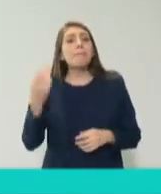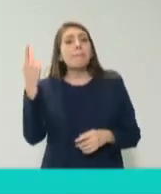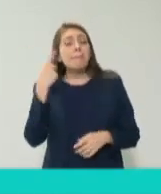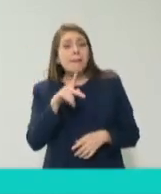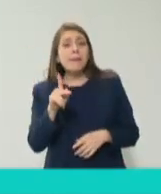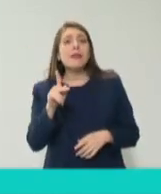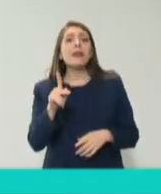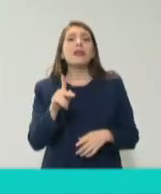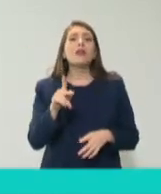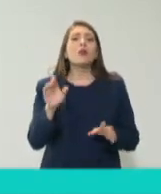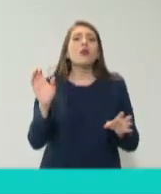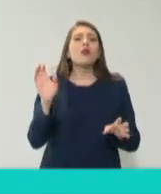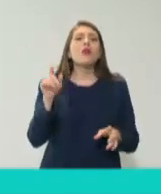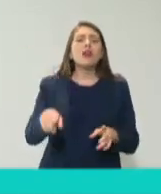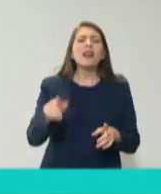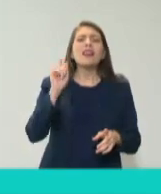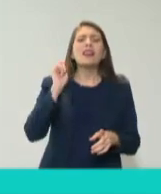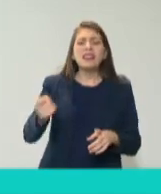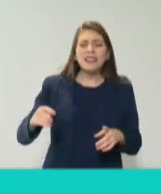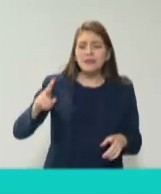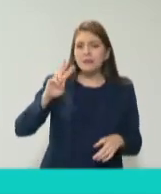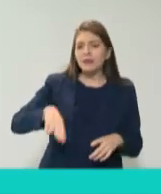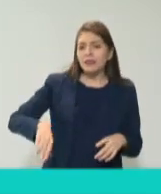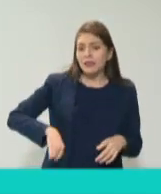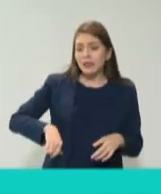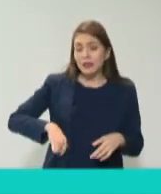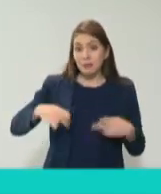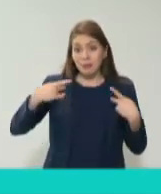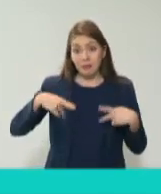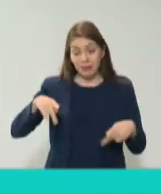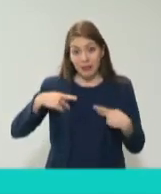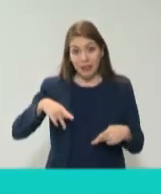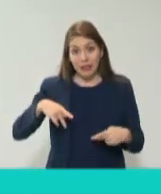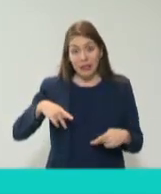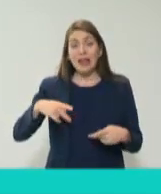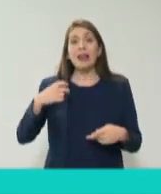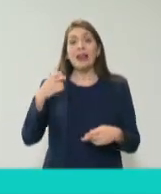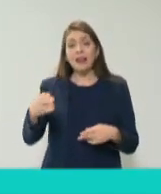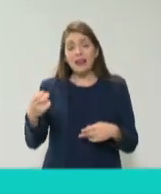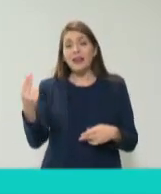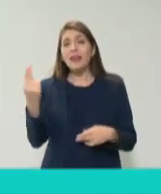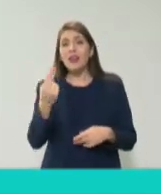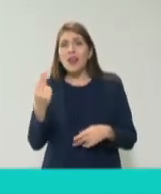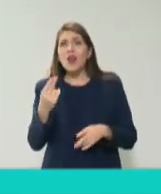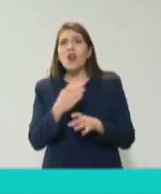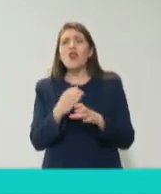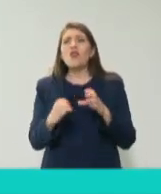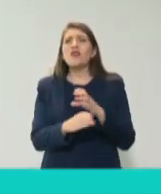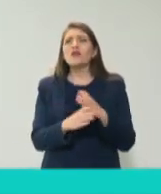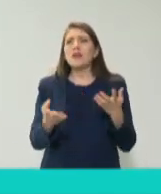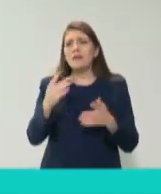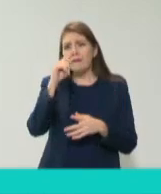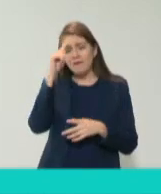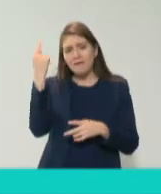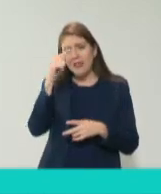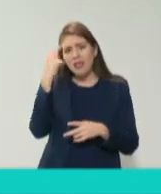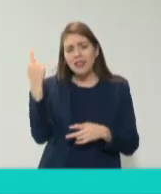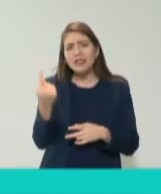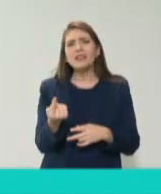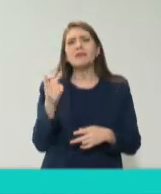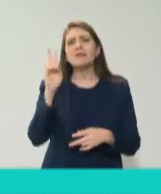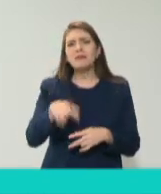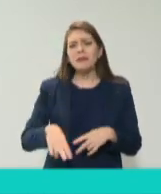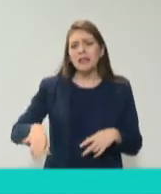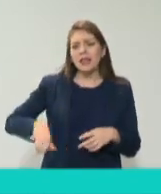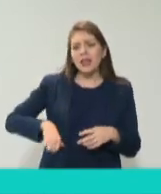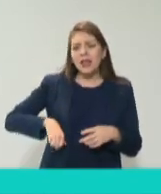efectos de qué le interesa al ciudadano se necesitan cosas así sencillas un poco más directas que le interesen a la gente y